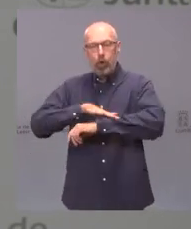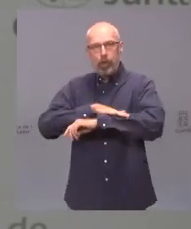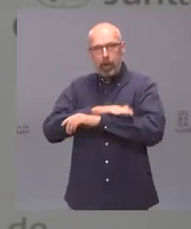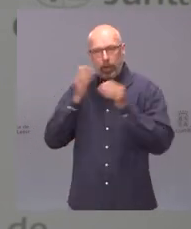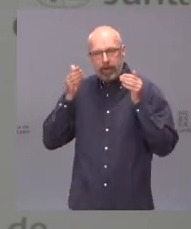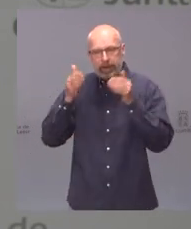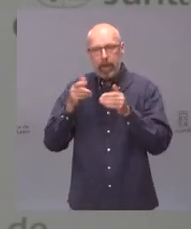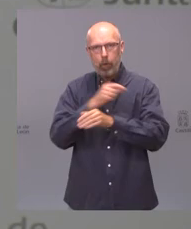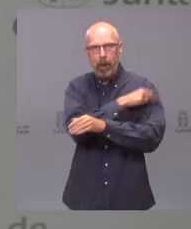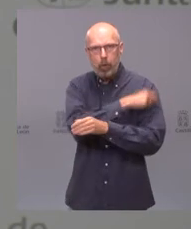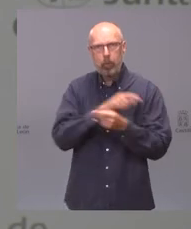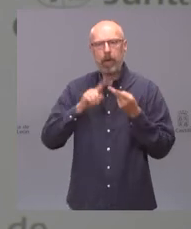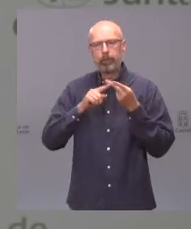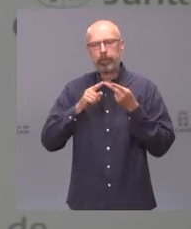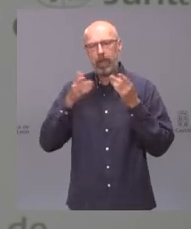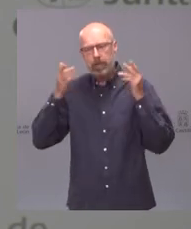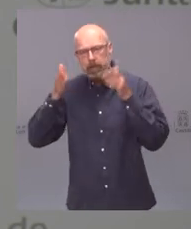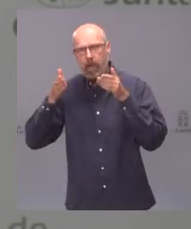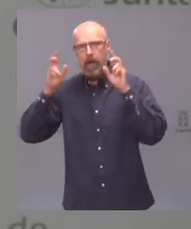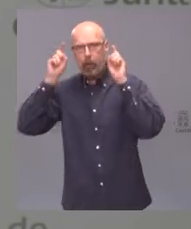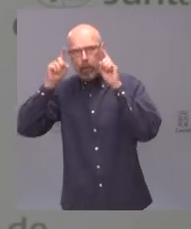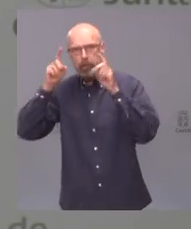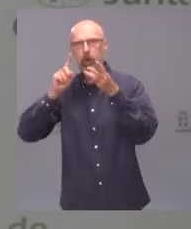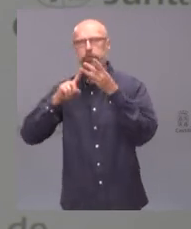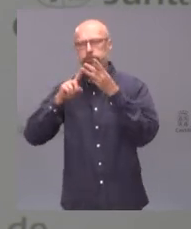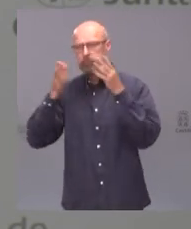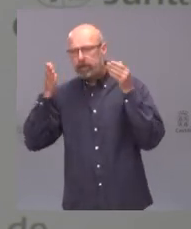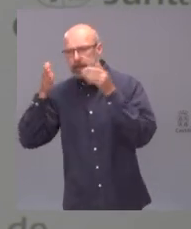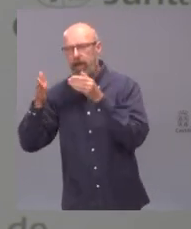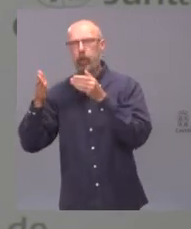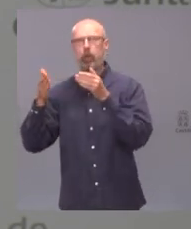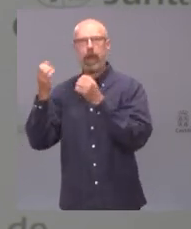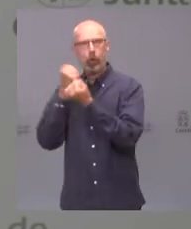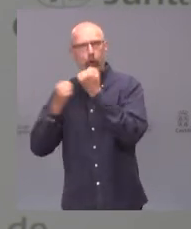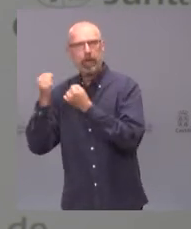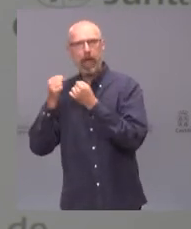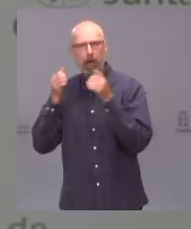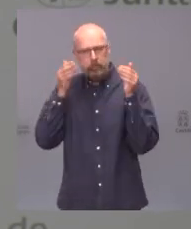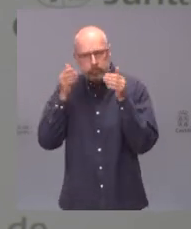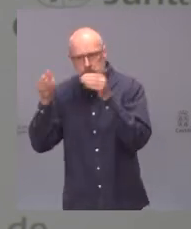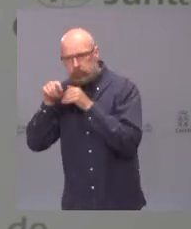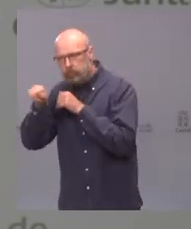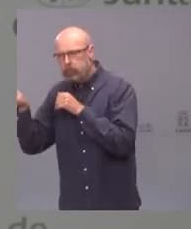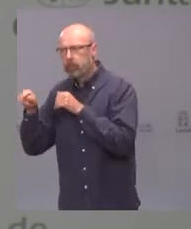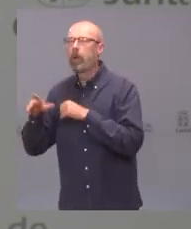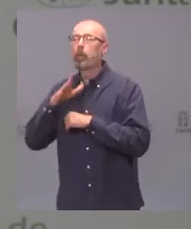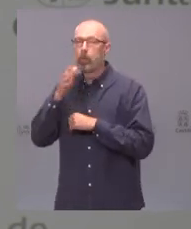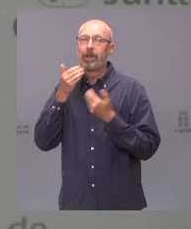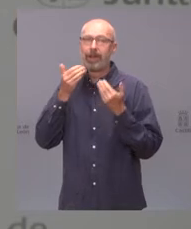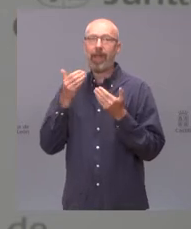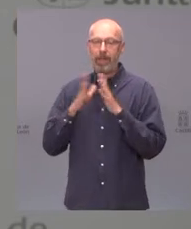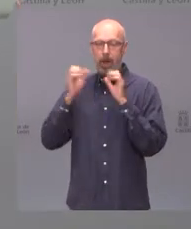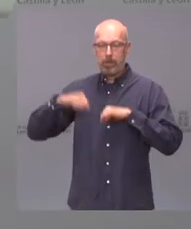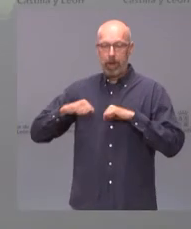centrado en la economía pues es precisamente porque los ciudadanos de Castilla y León pueden ver que se cumplen los pactos y se cumplen la palabra